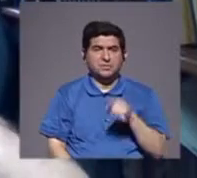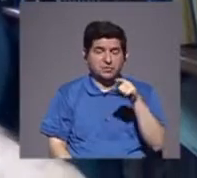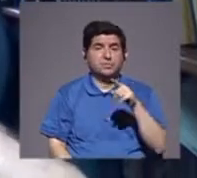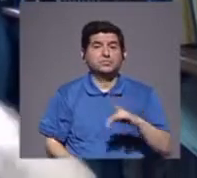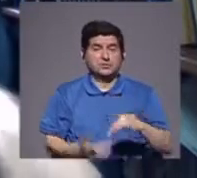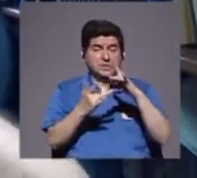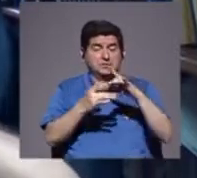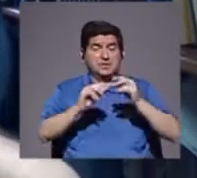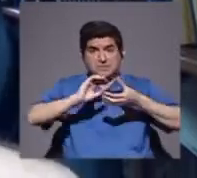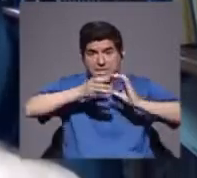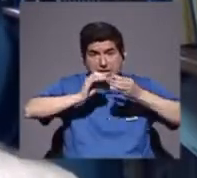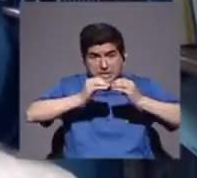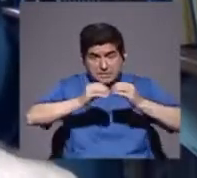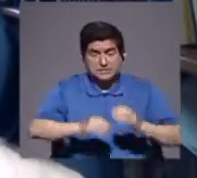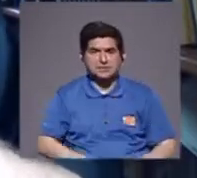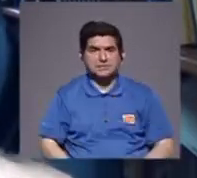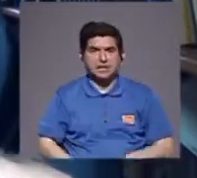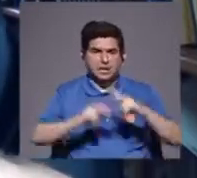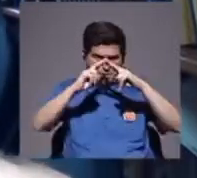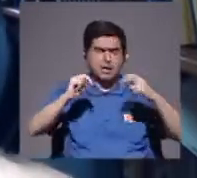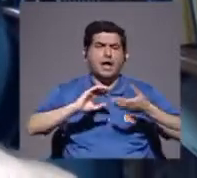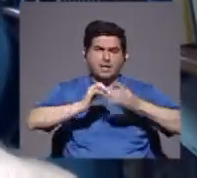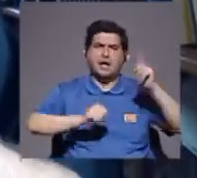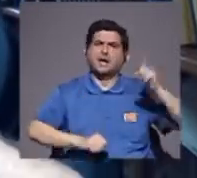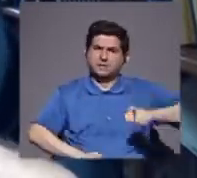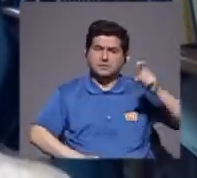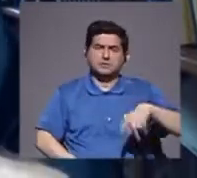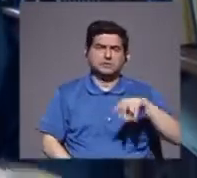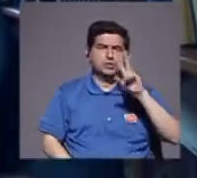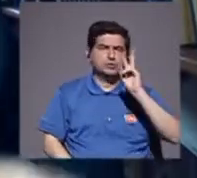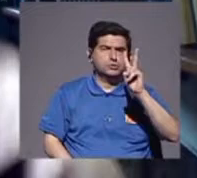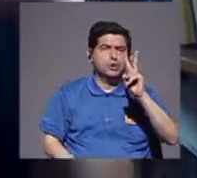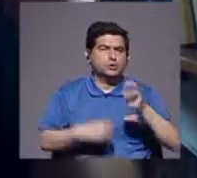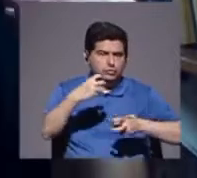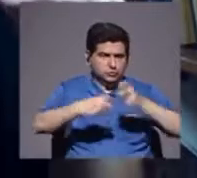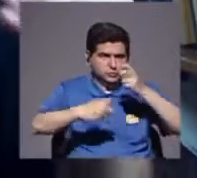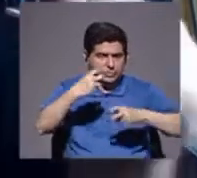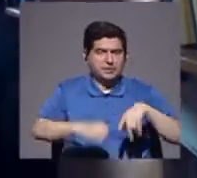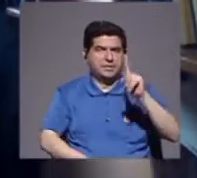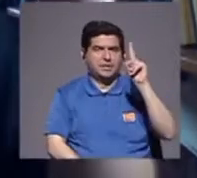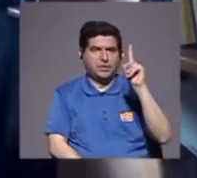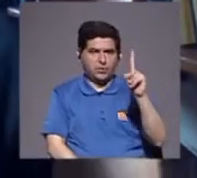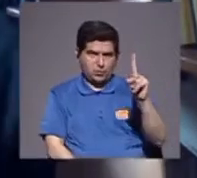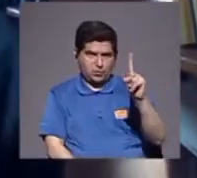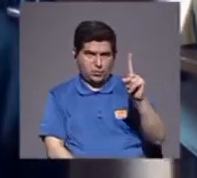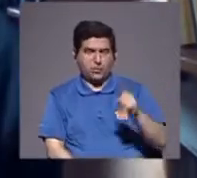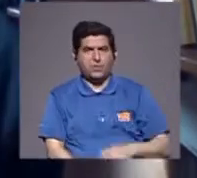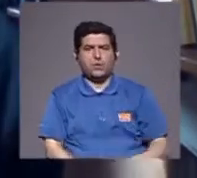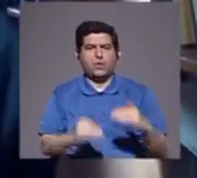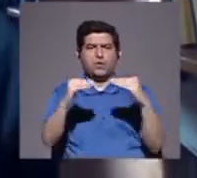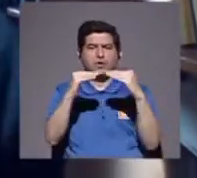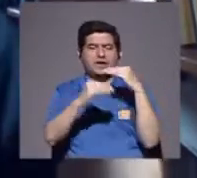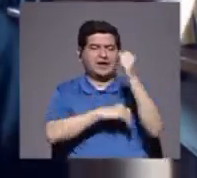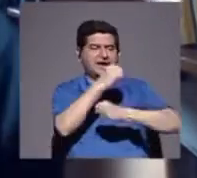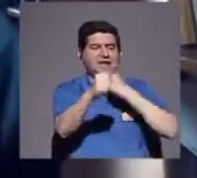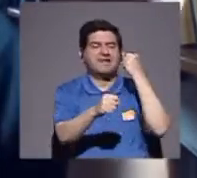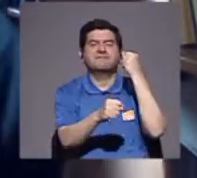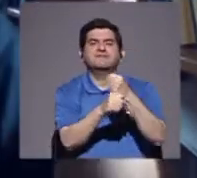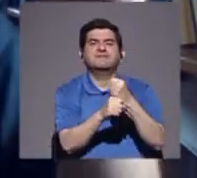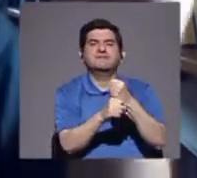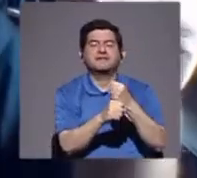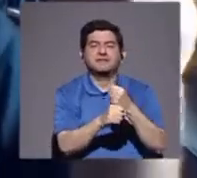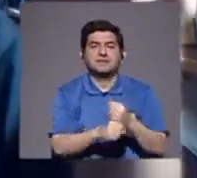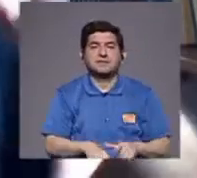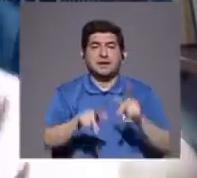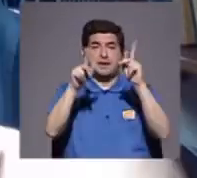experto en números, y hay que verlo numéricamente, dos pequeños problemas, uno, el nivel de edad, a que entrarían,